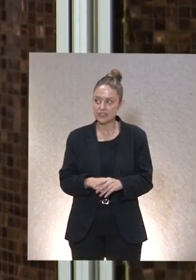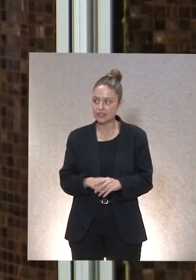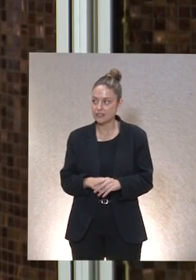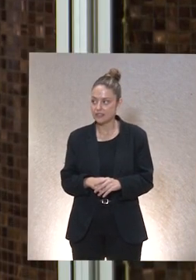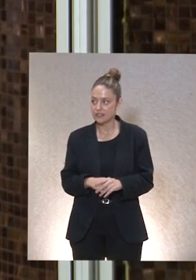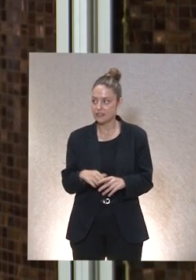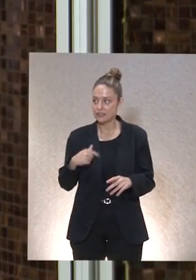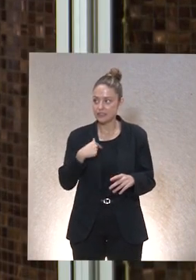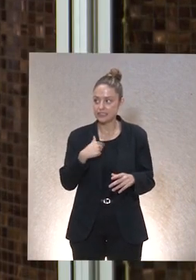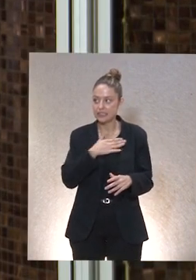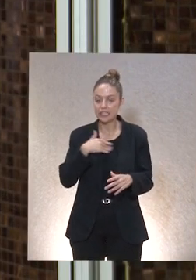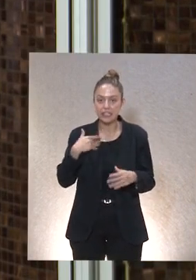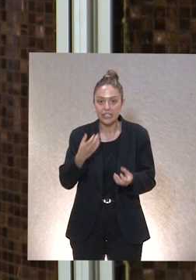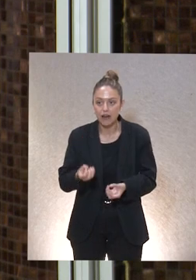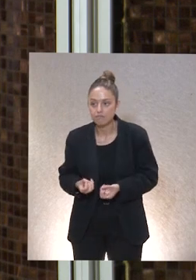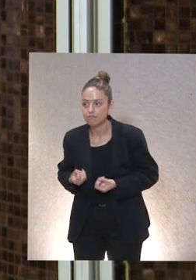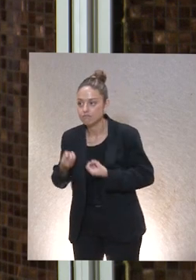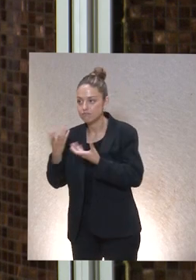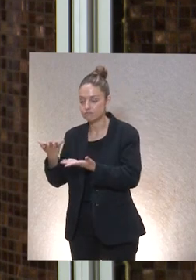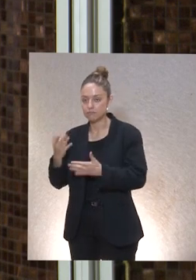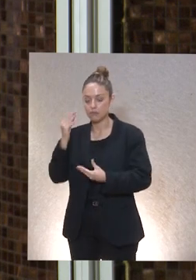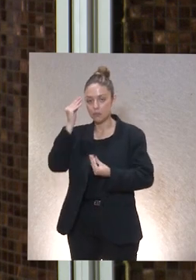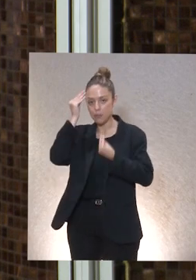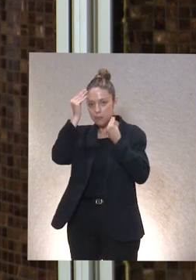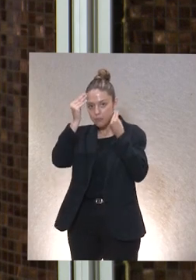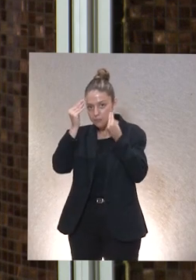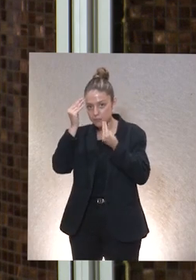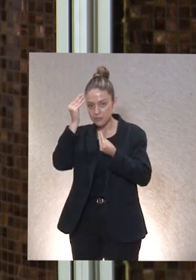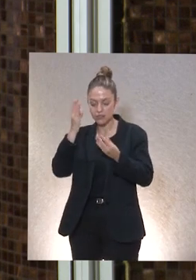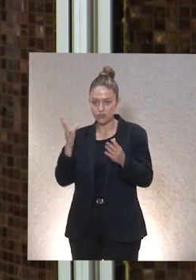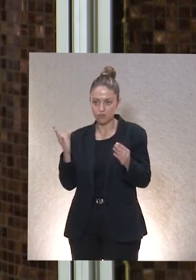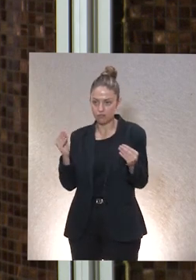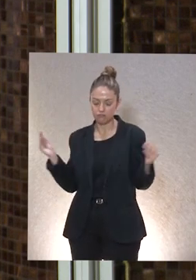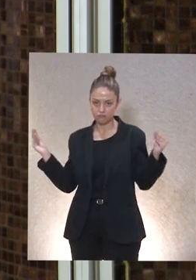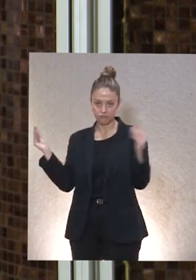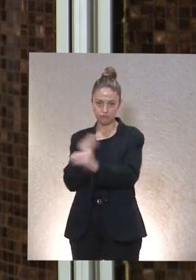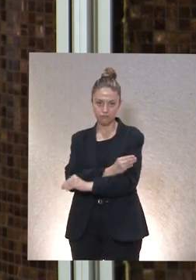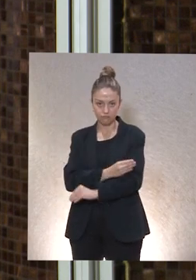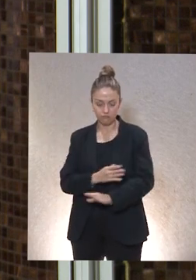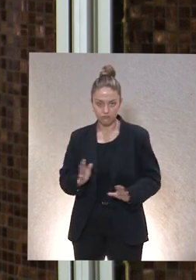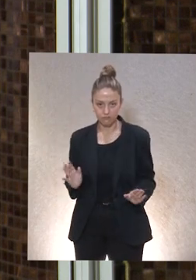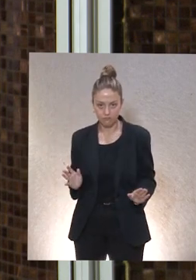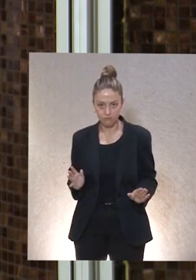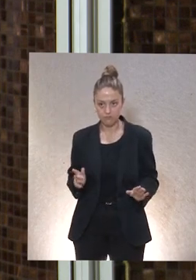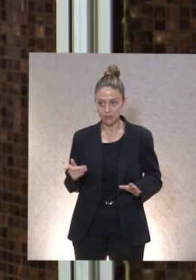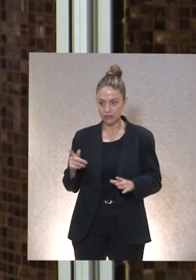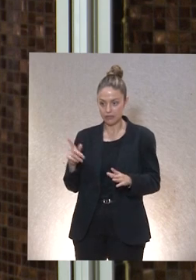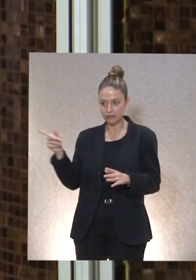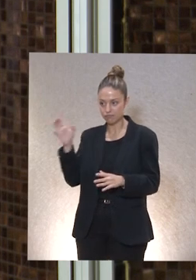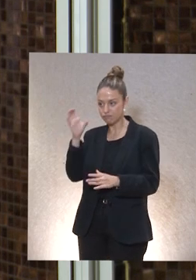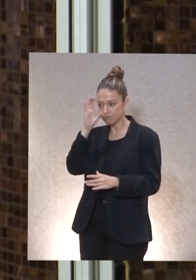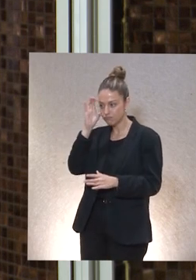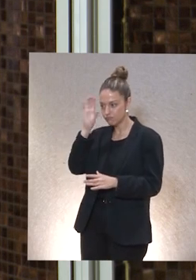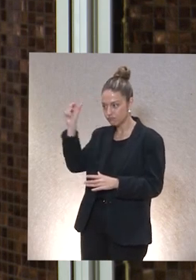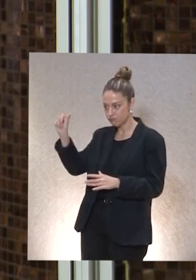preocupación porque me parece absolutamente incompatible después de escucharte, Javier.